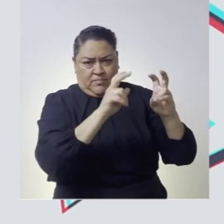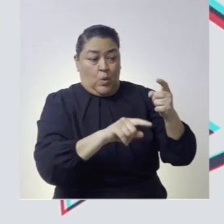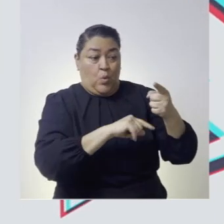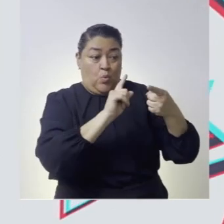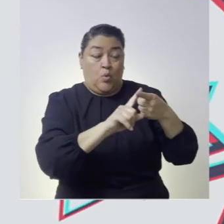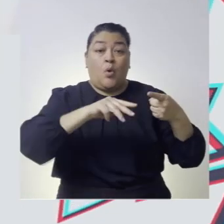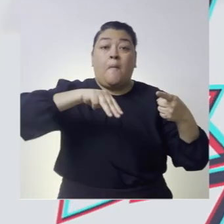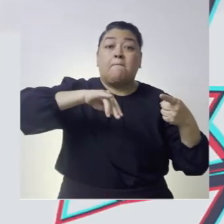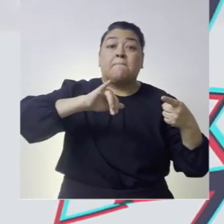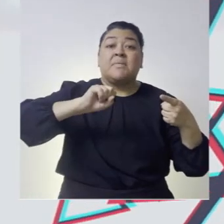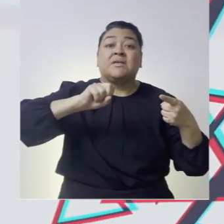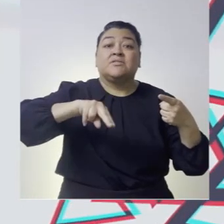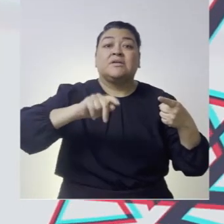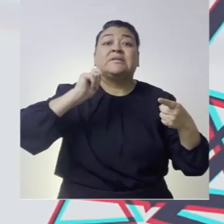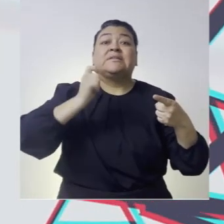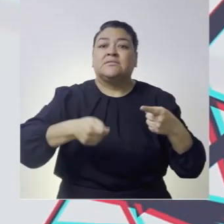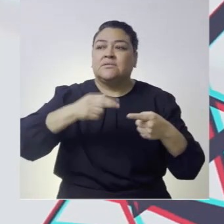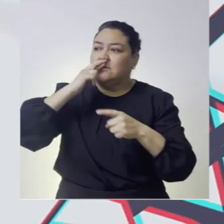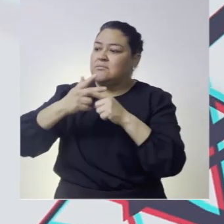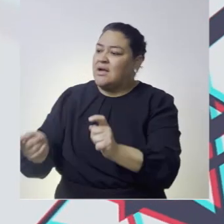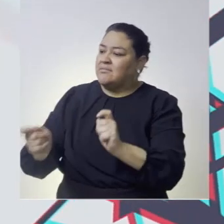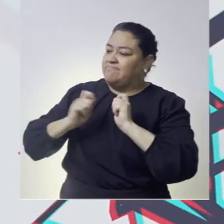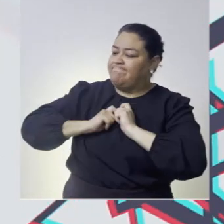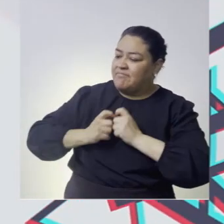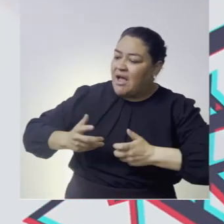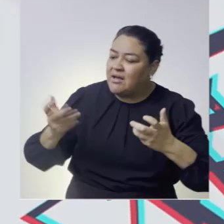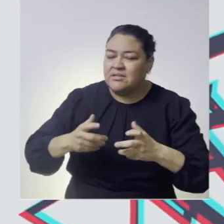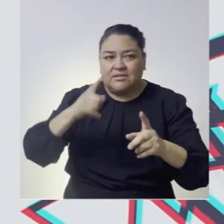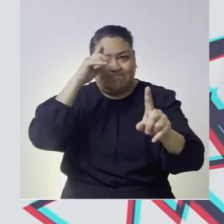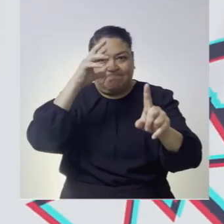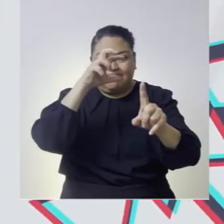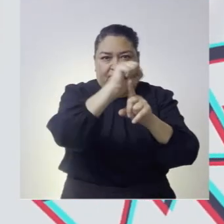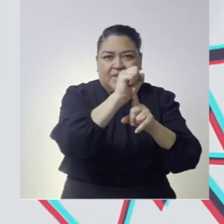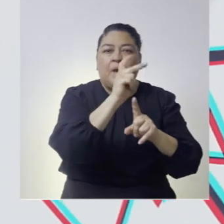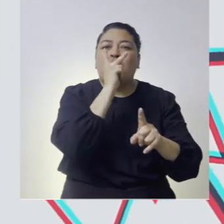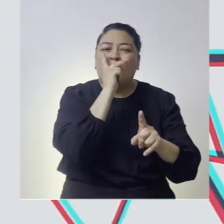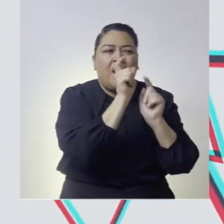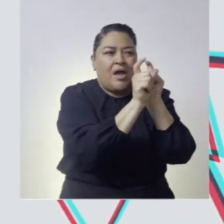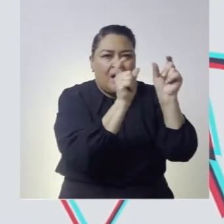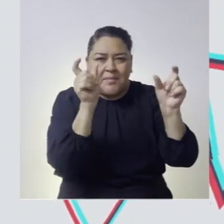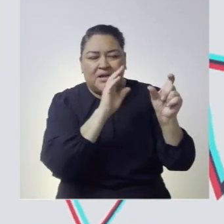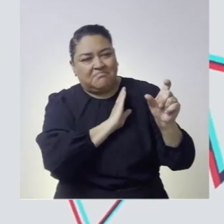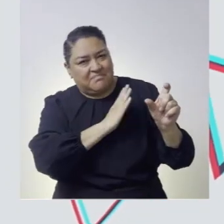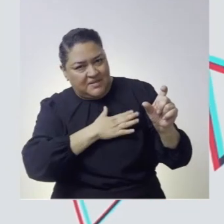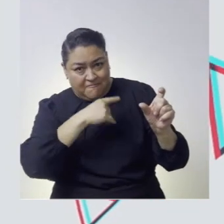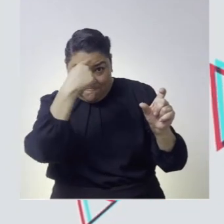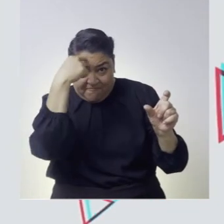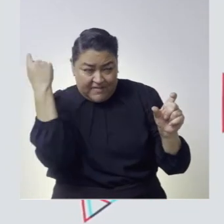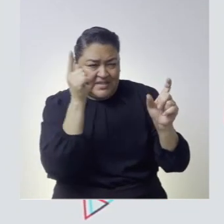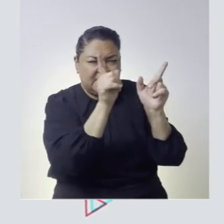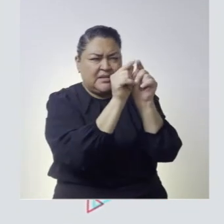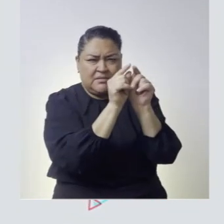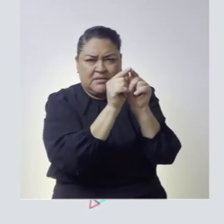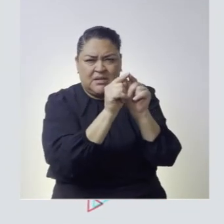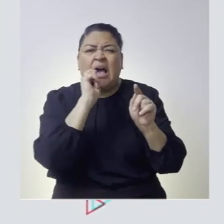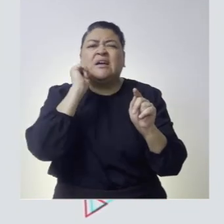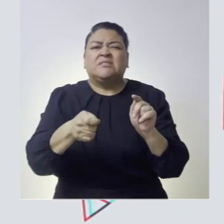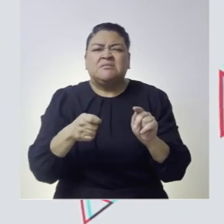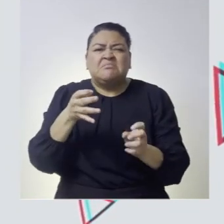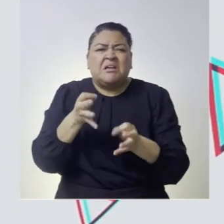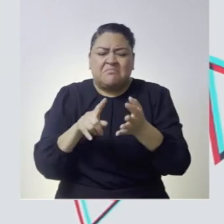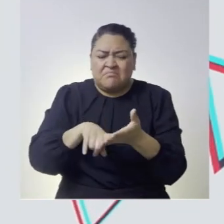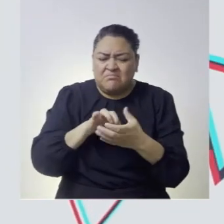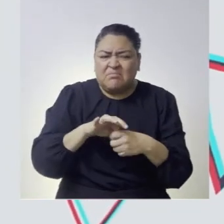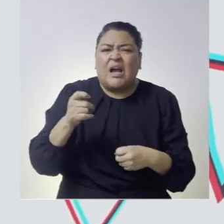misión es la razón de ser de la institución consiste en una definición comprensible clara y concisa del propósito